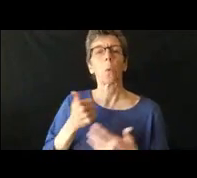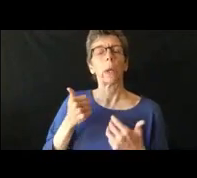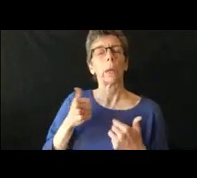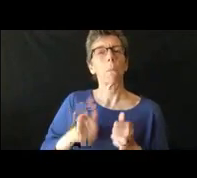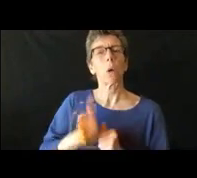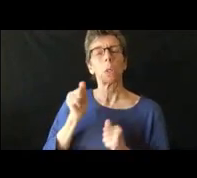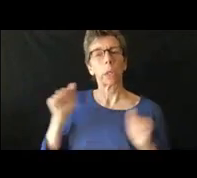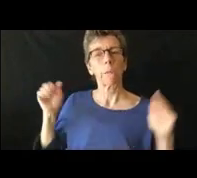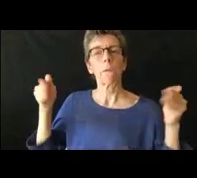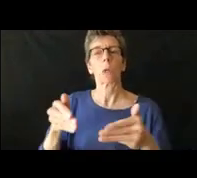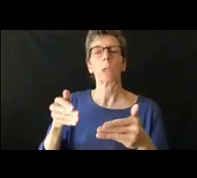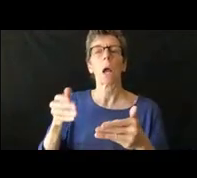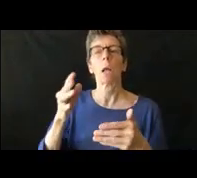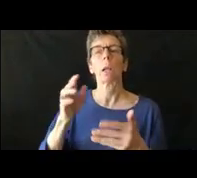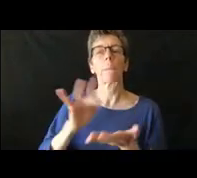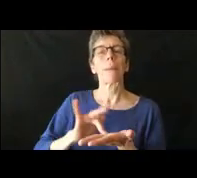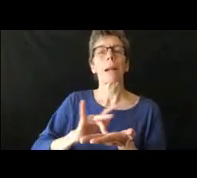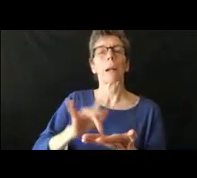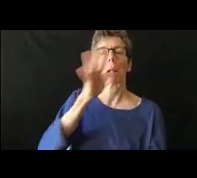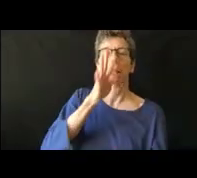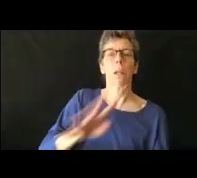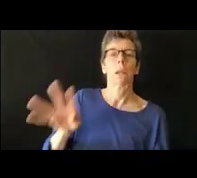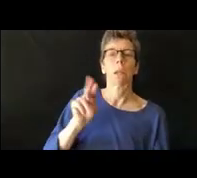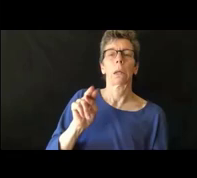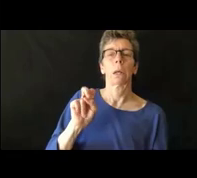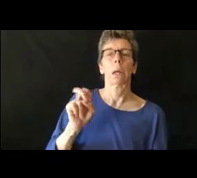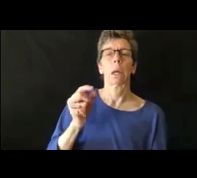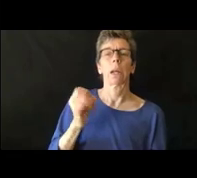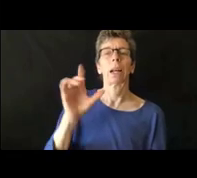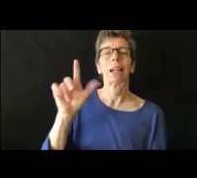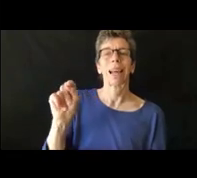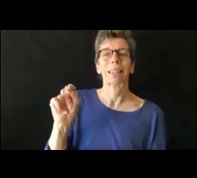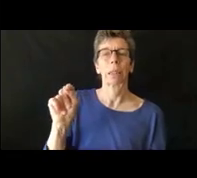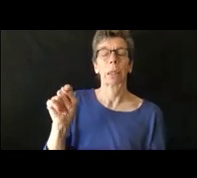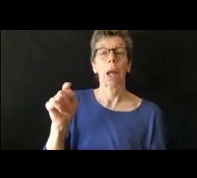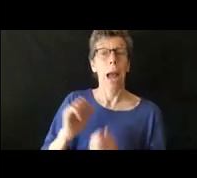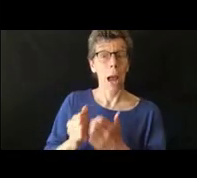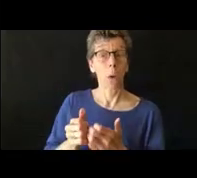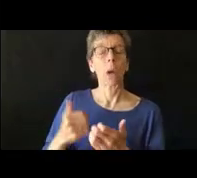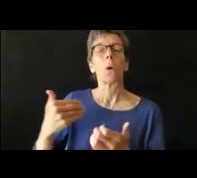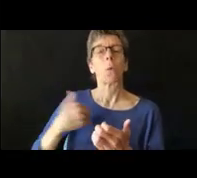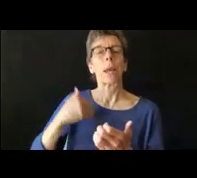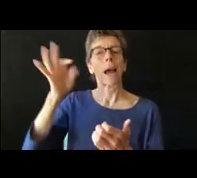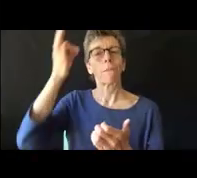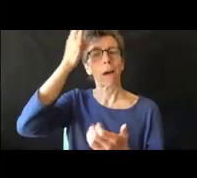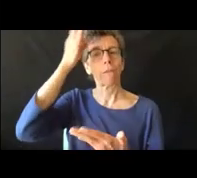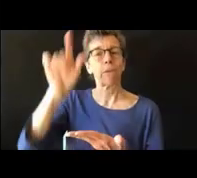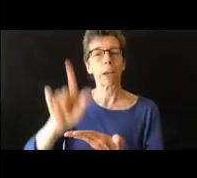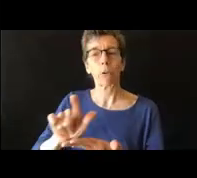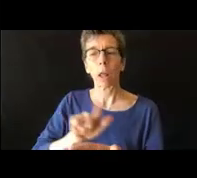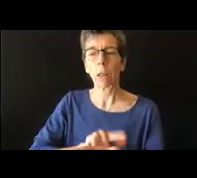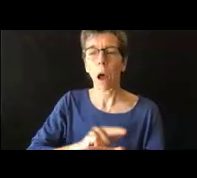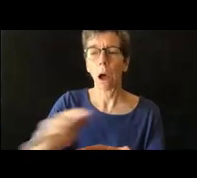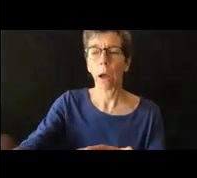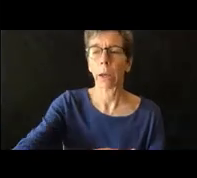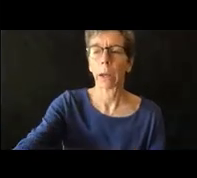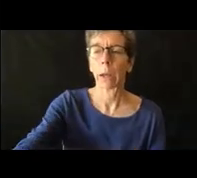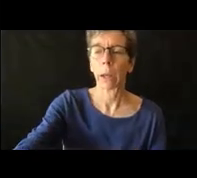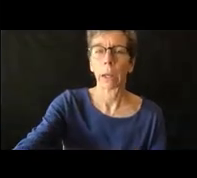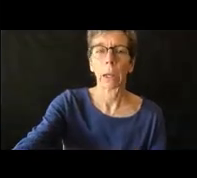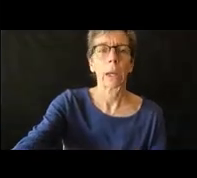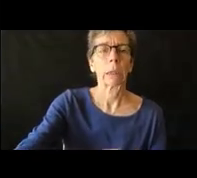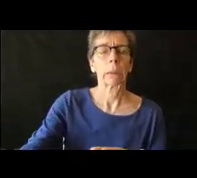abuso y el abandono. Entonces, nosotros tenemos una ley federal que nos permite ir a